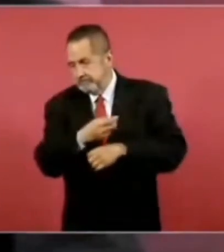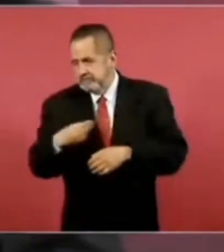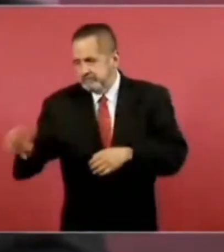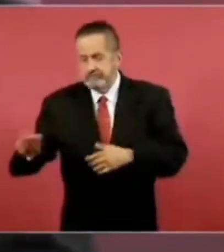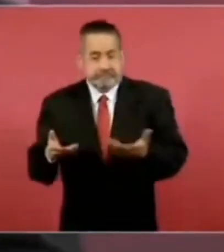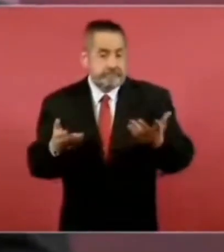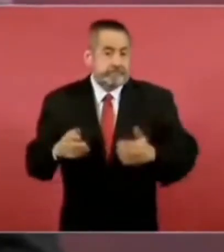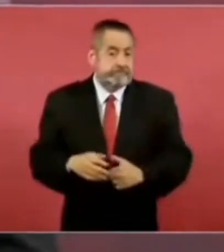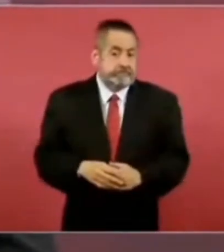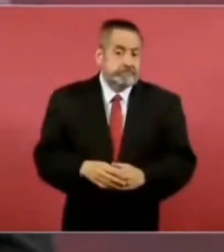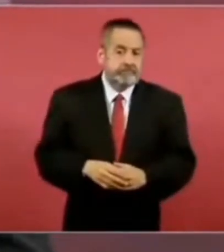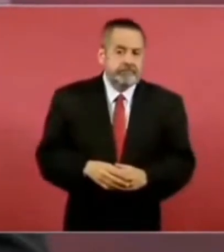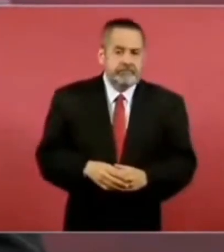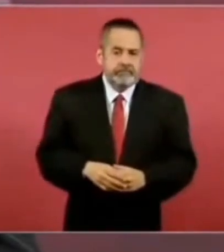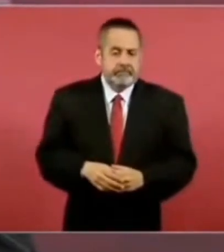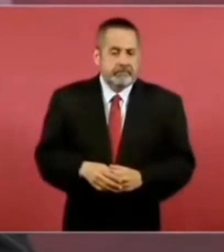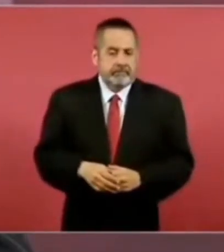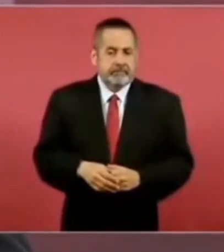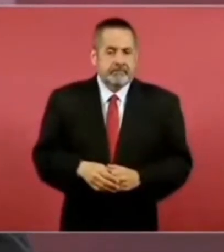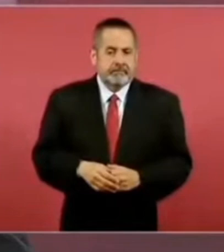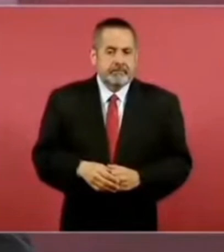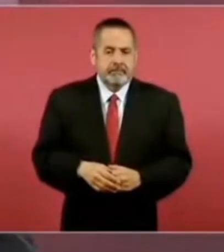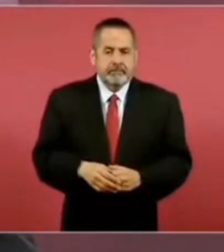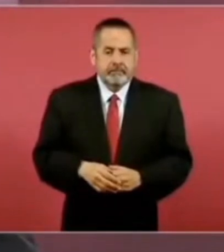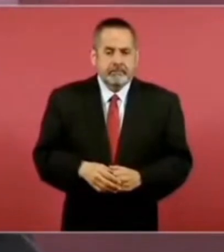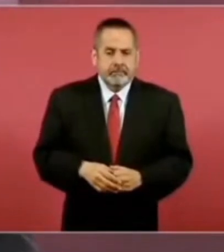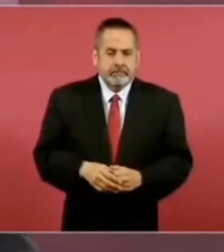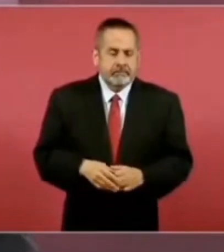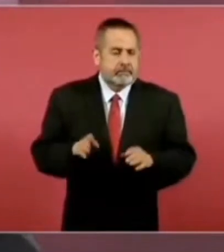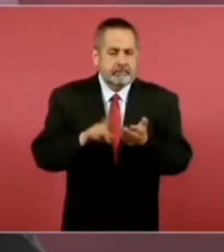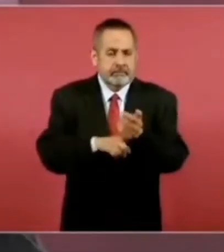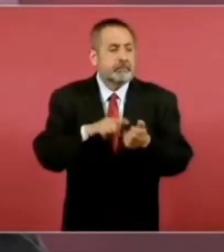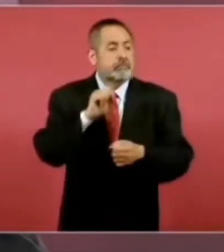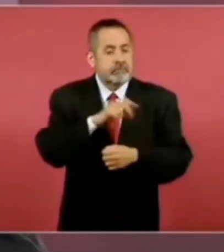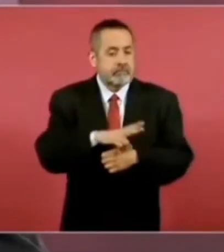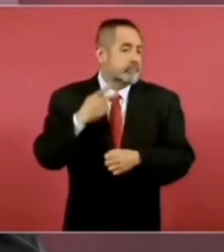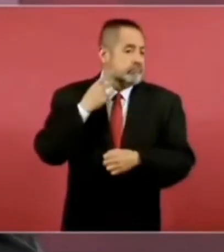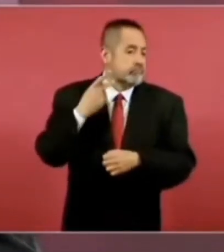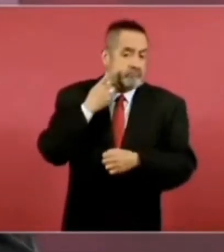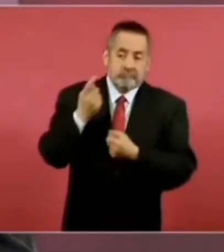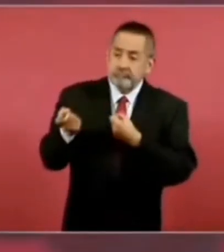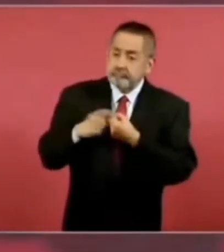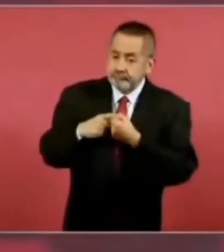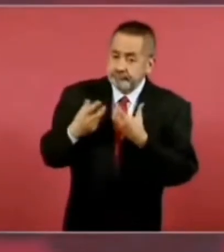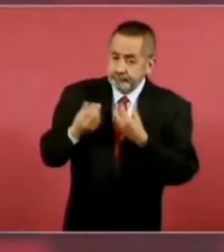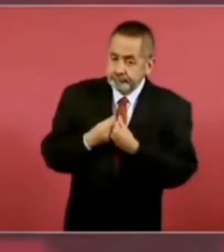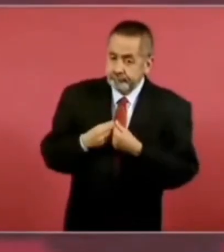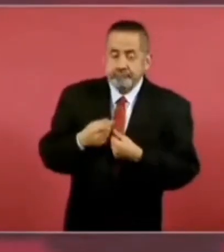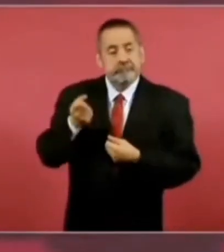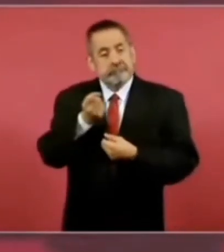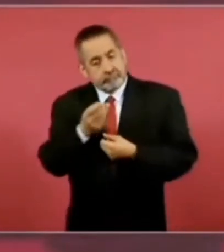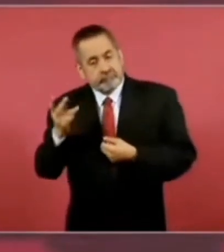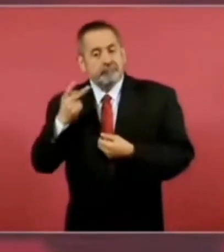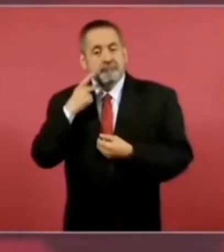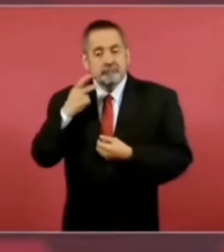tenían hasta políticos, tenían sus sistemas,